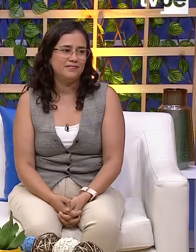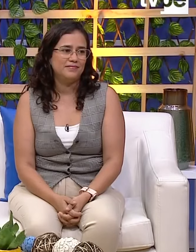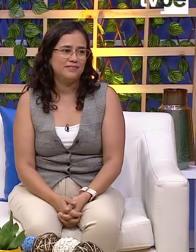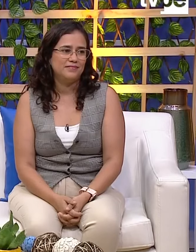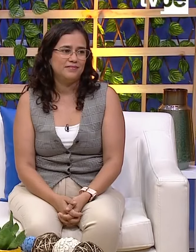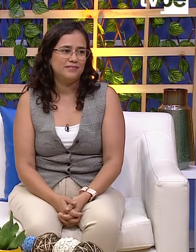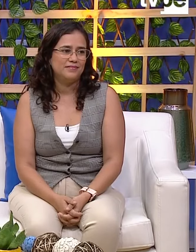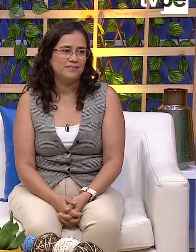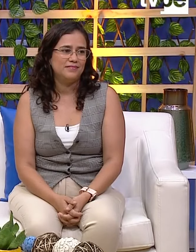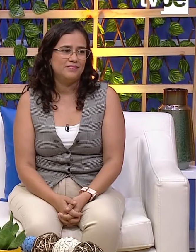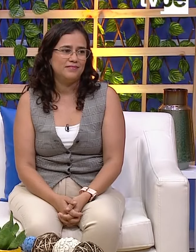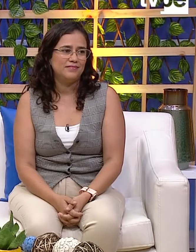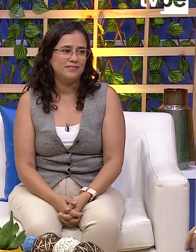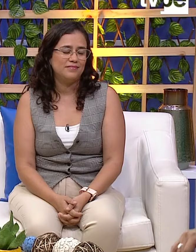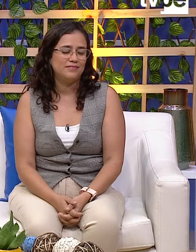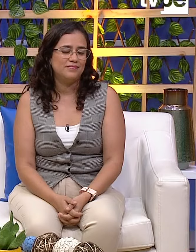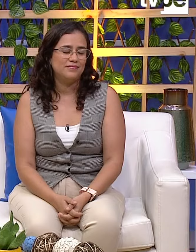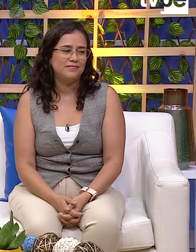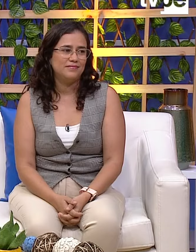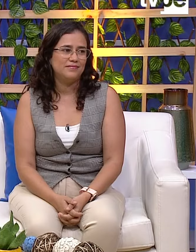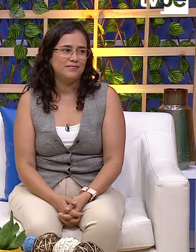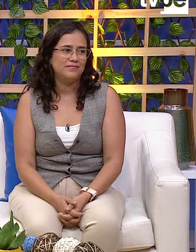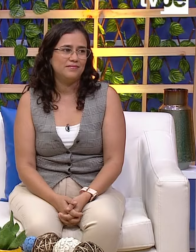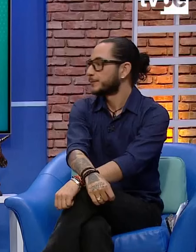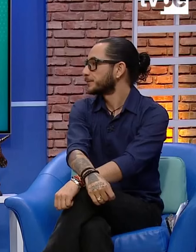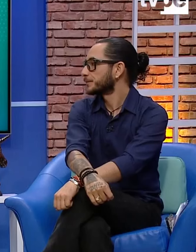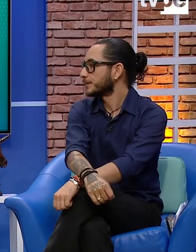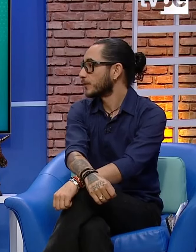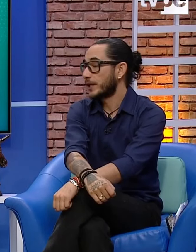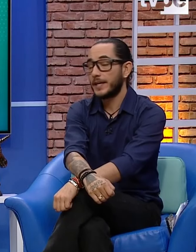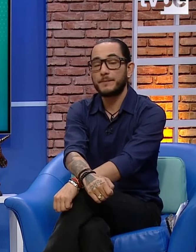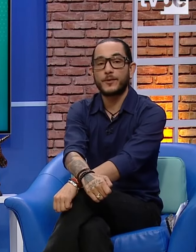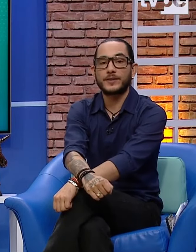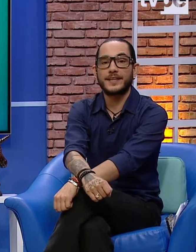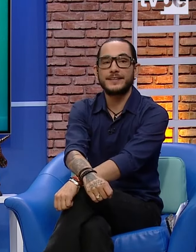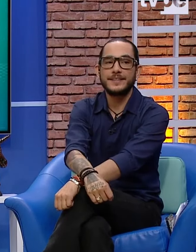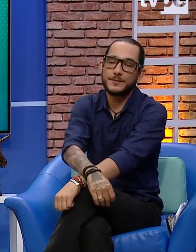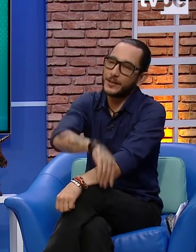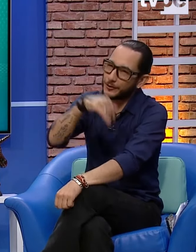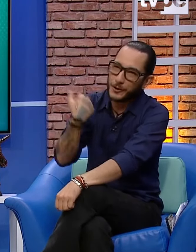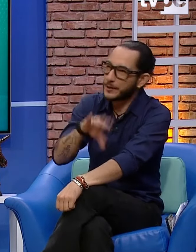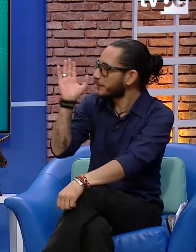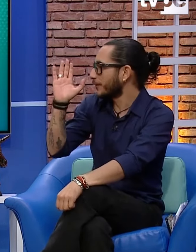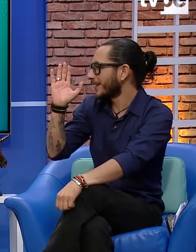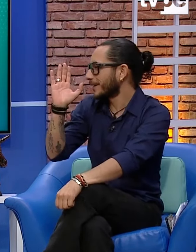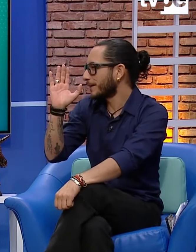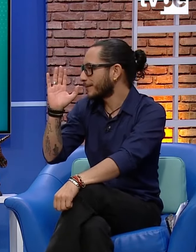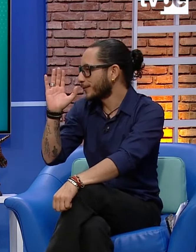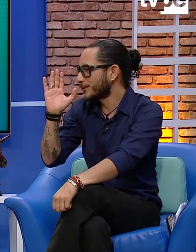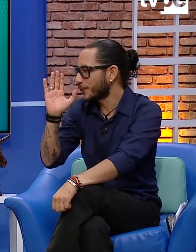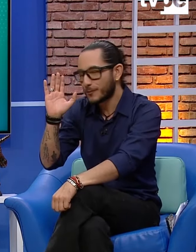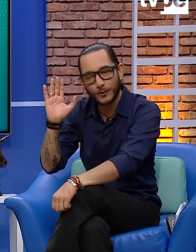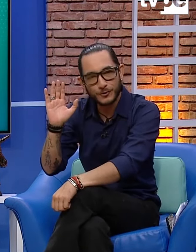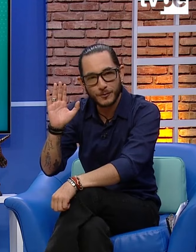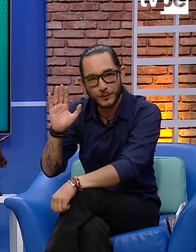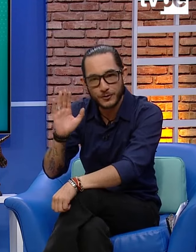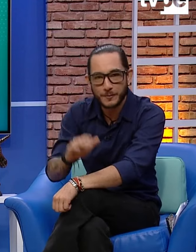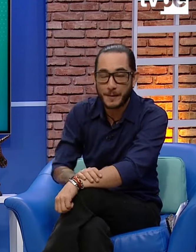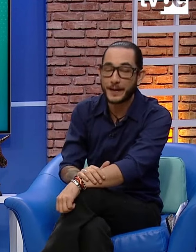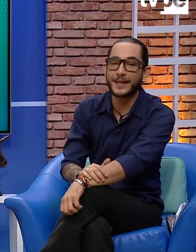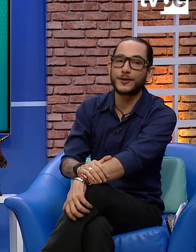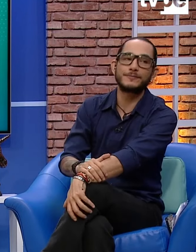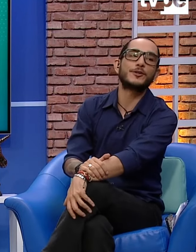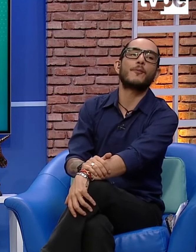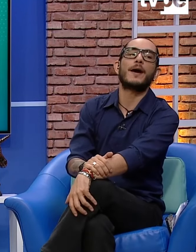y también gracias a Maite que han estado con nosotros hablando de ese tema tan importante. Importantísimo, que todavía nos podría dar para mucho, mucho,